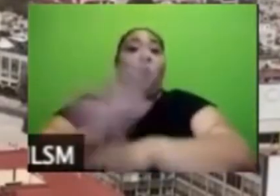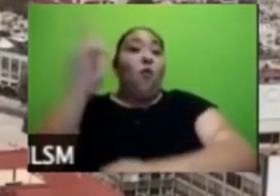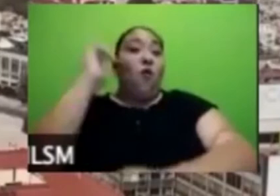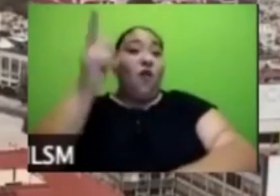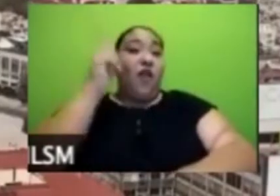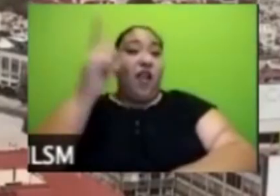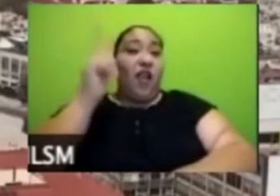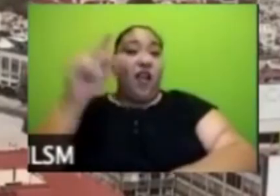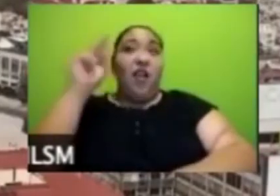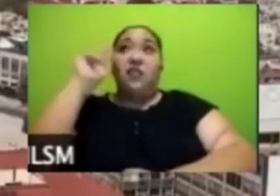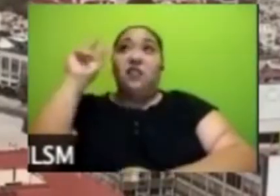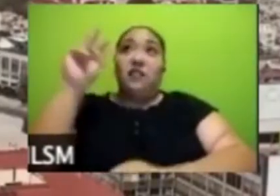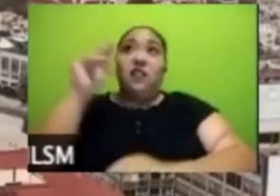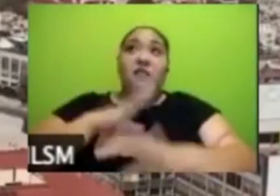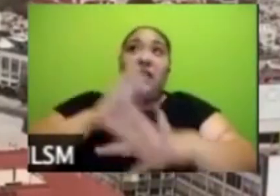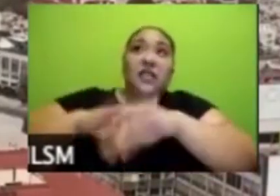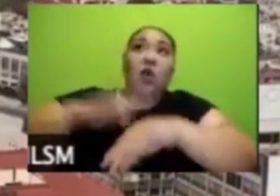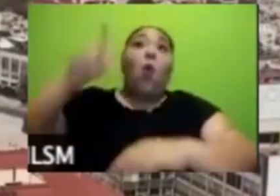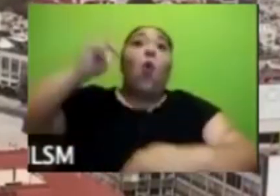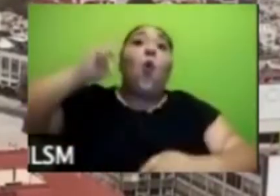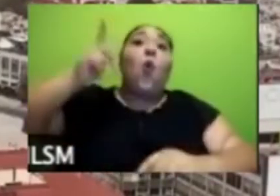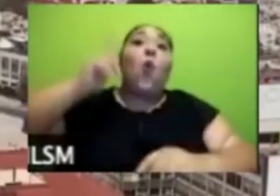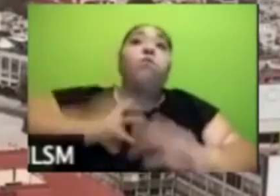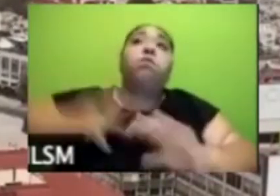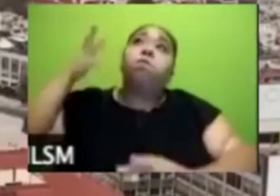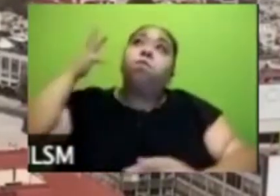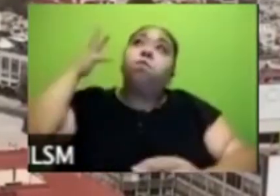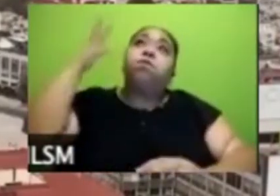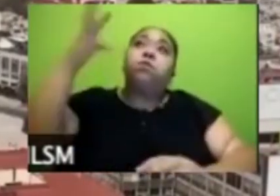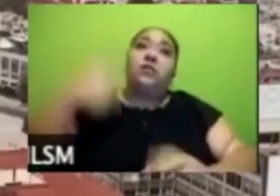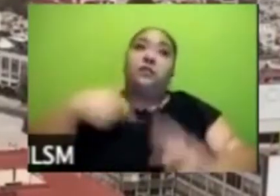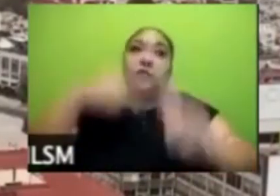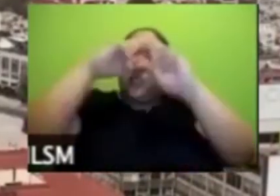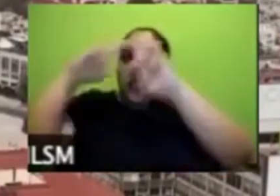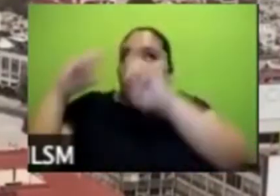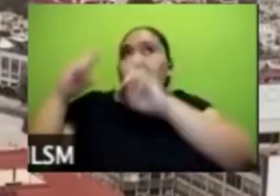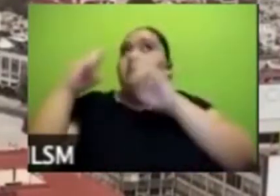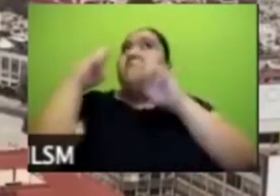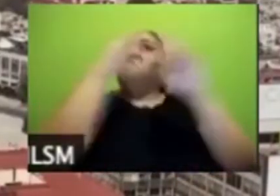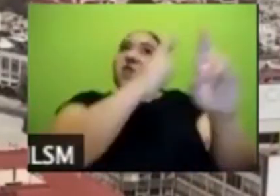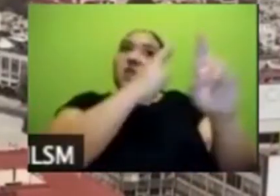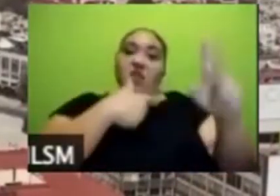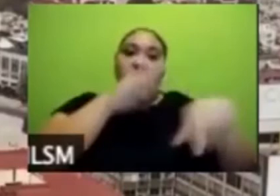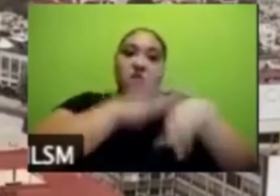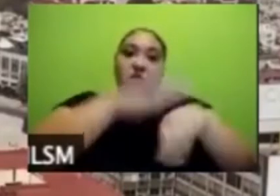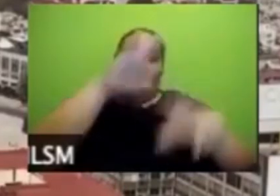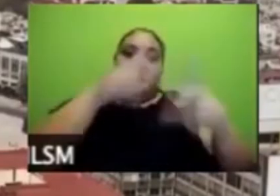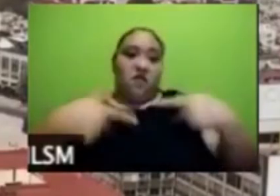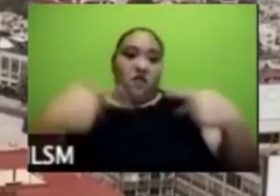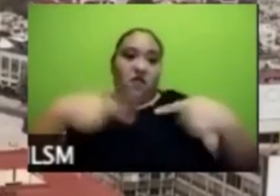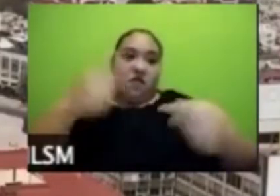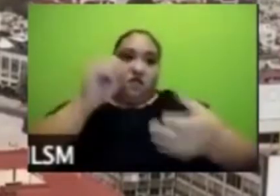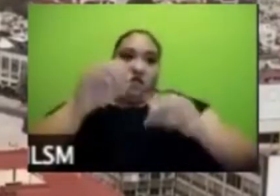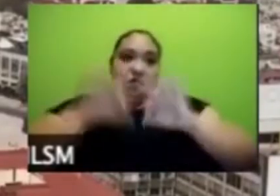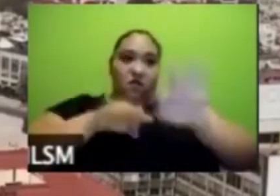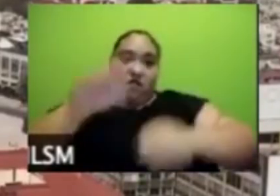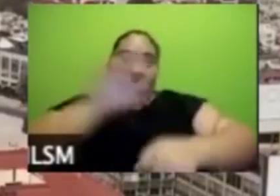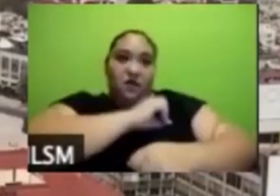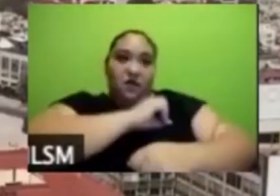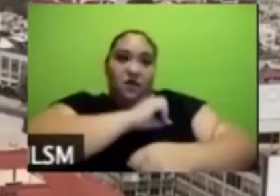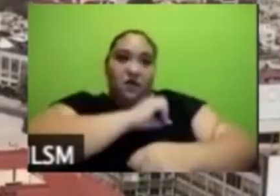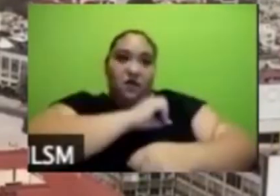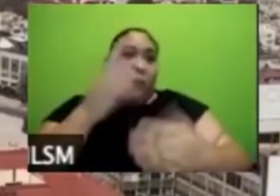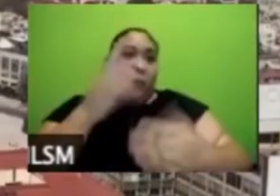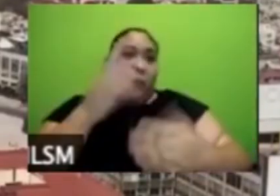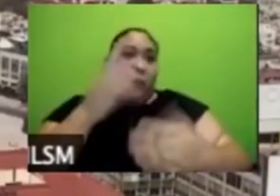médico o sea cuando salgamos de aquí los vamos a ver cómo fueron los héroes de este asunto ¿no? me recuerdo un poco como el